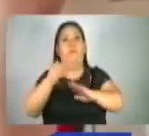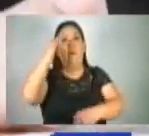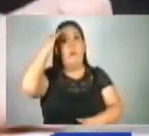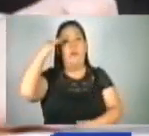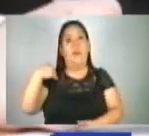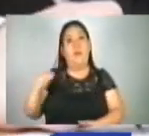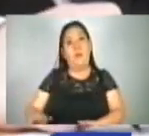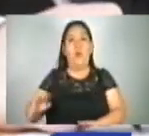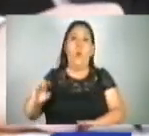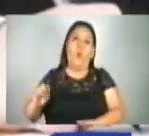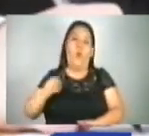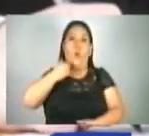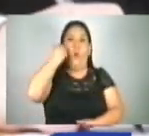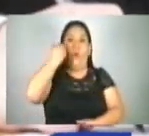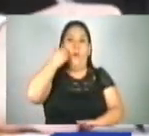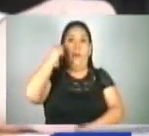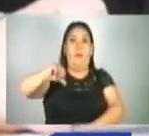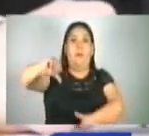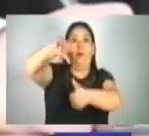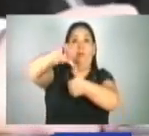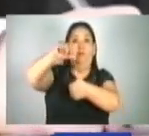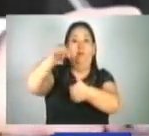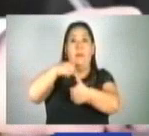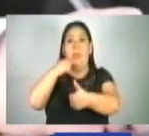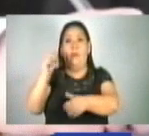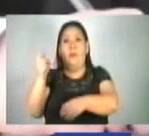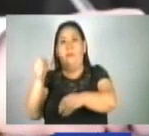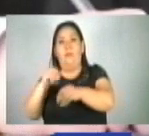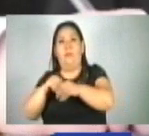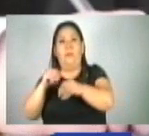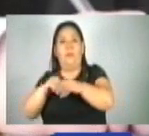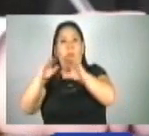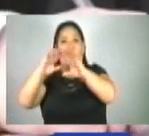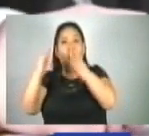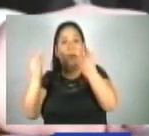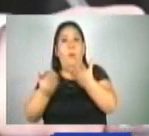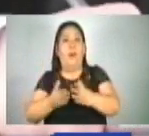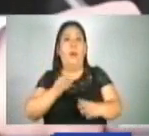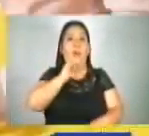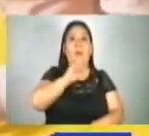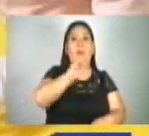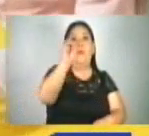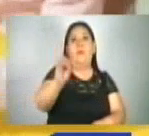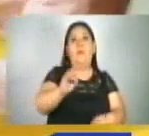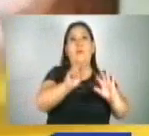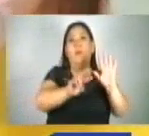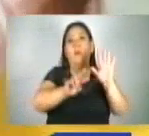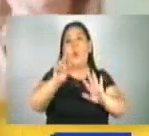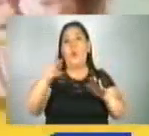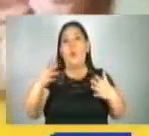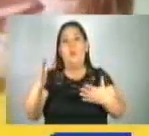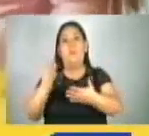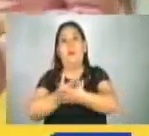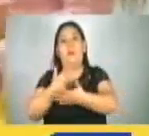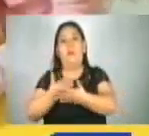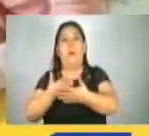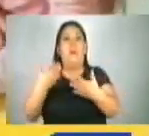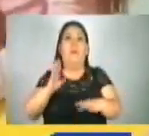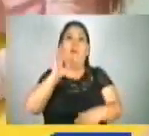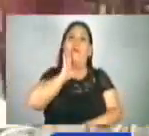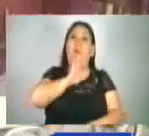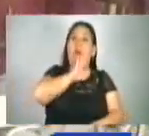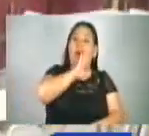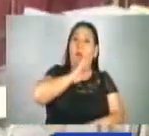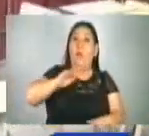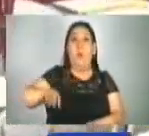y adolescentes. En Centroamérica, el Banco Mundial estima que solo el 72% de mujeres terminan su educación secundaria, pues en